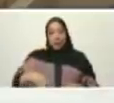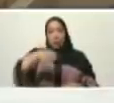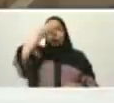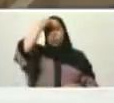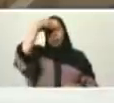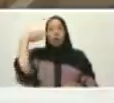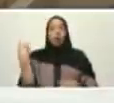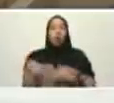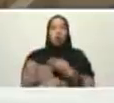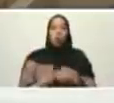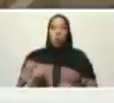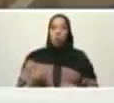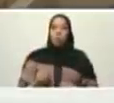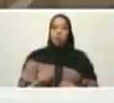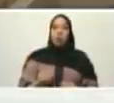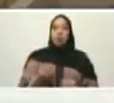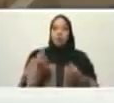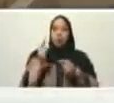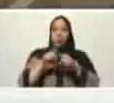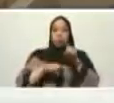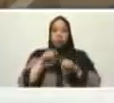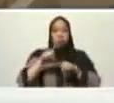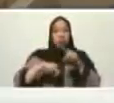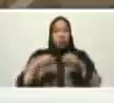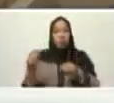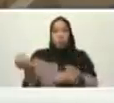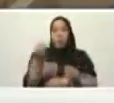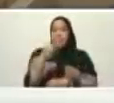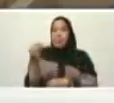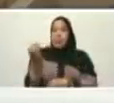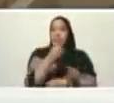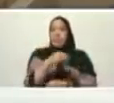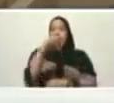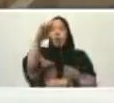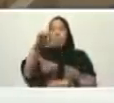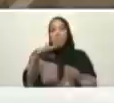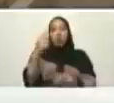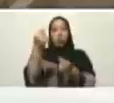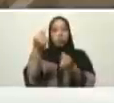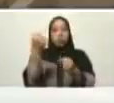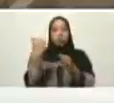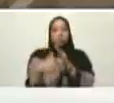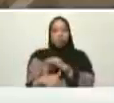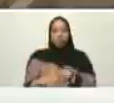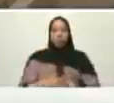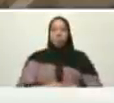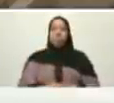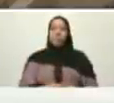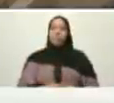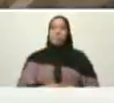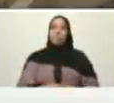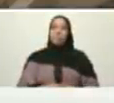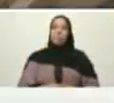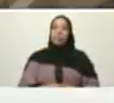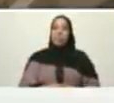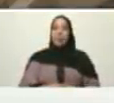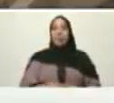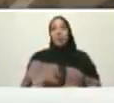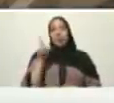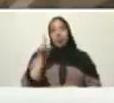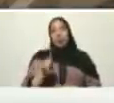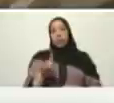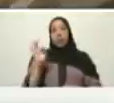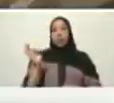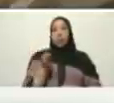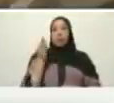hacer más con menos de hacer mucho con poco e inclusive de hacer algo sin nada lo